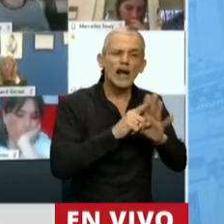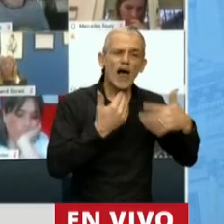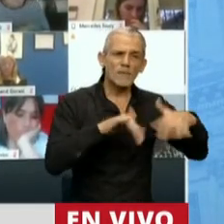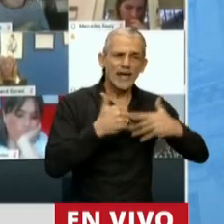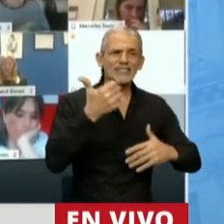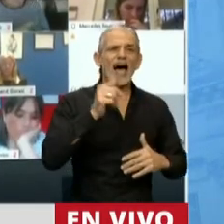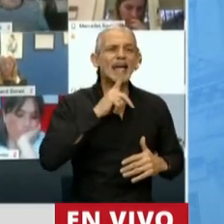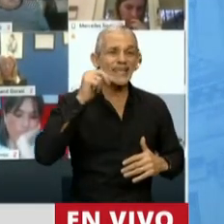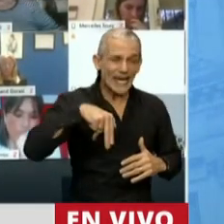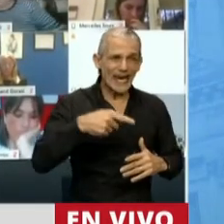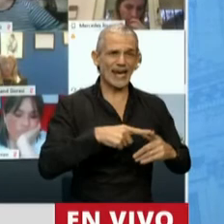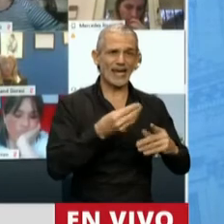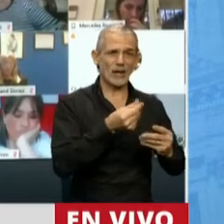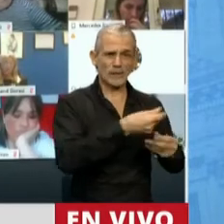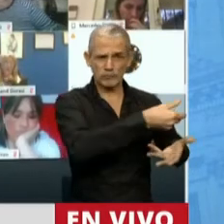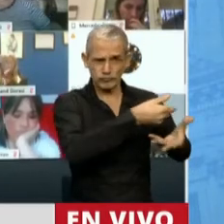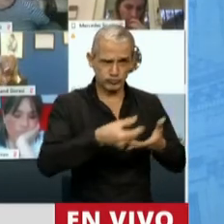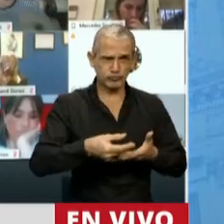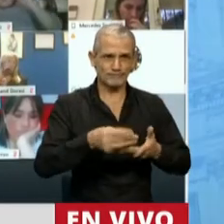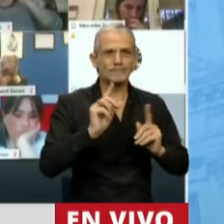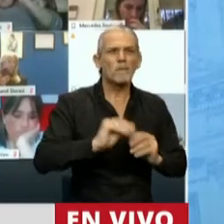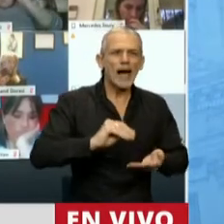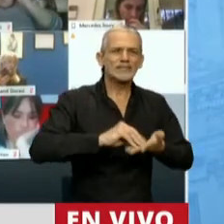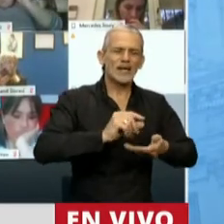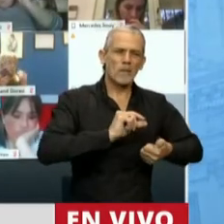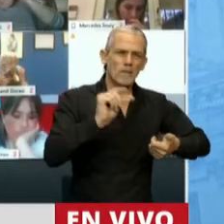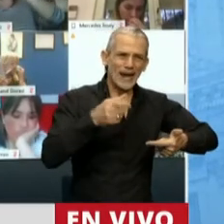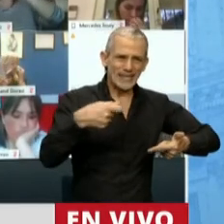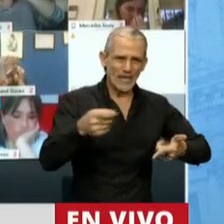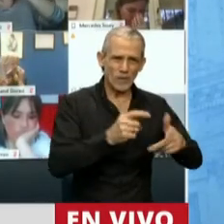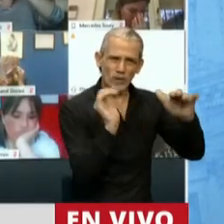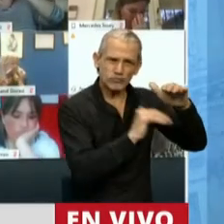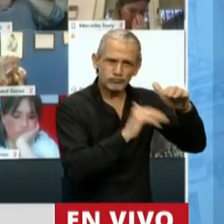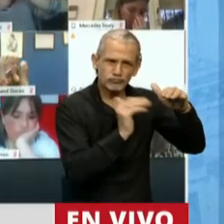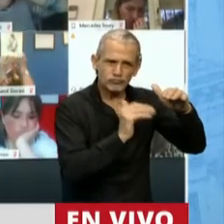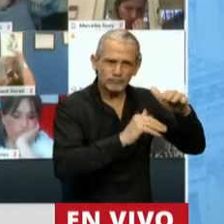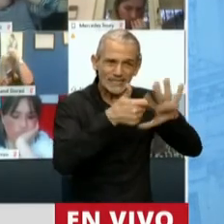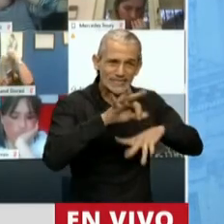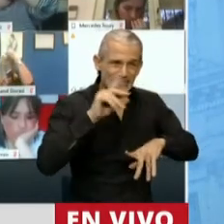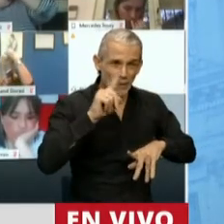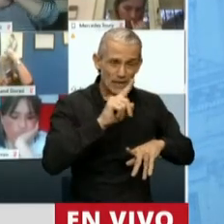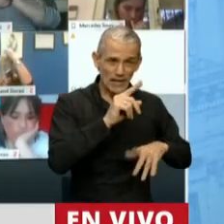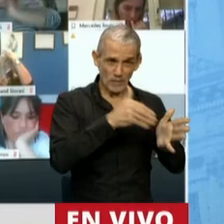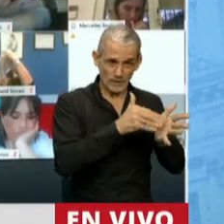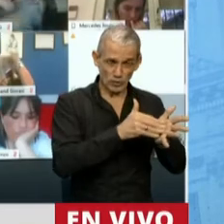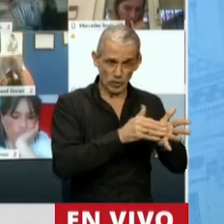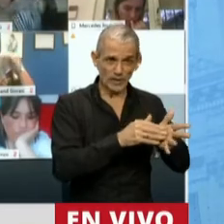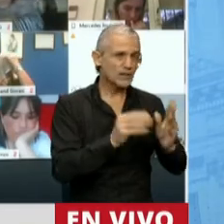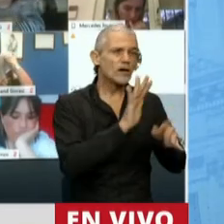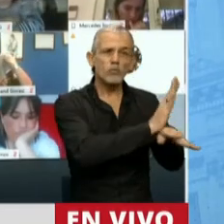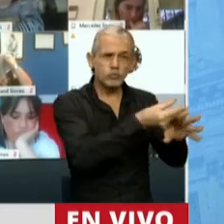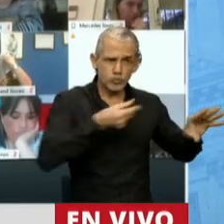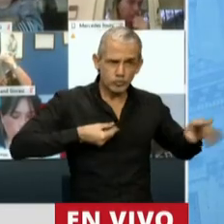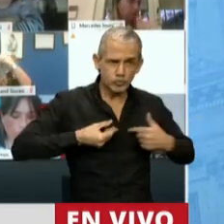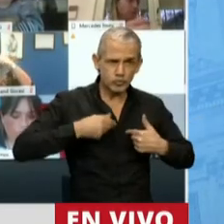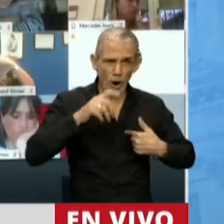ATN, y más los préstamos del fideicomiso, ese famoso de los 60.000 millones, significan 3.000 millones. Hay